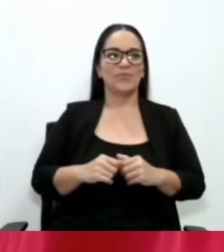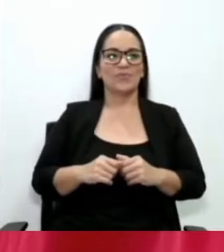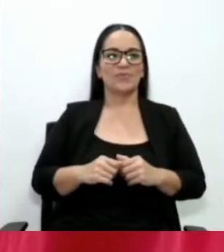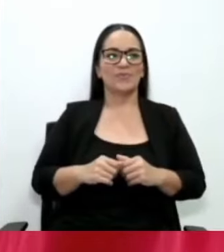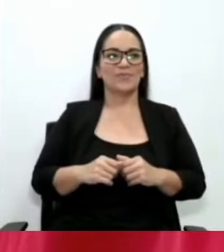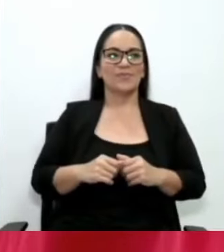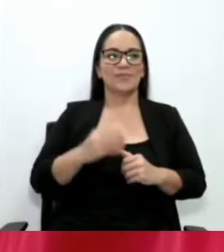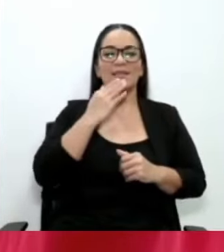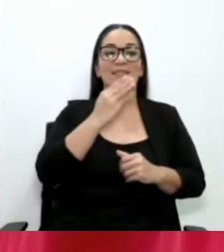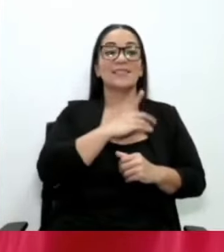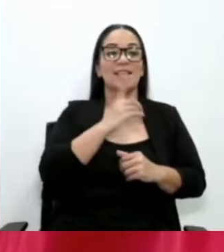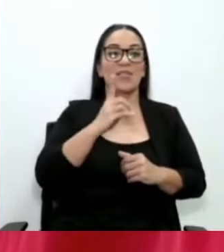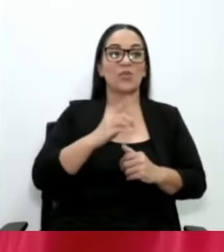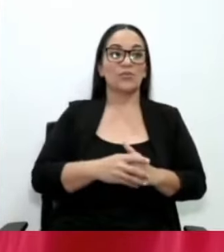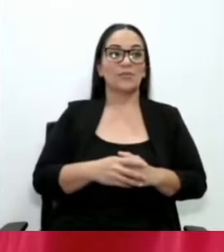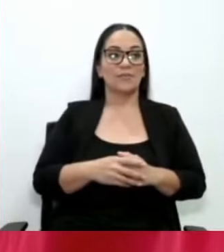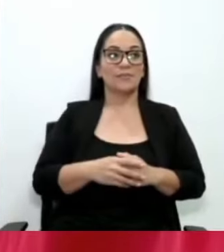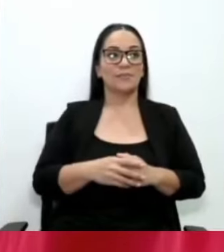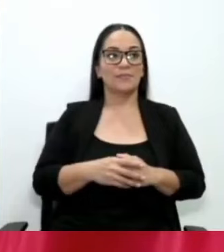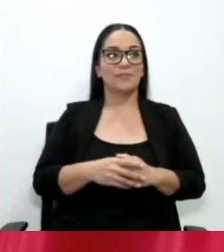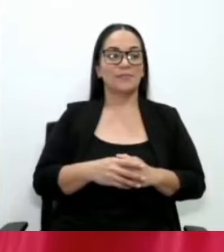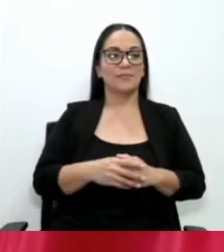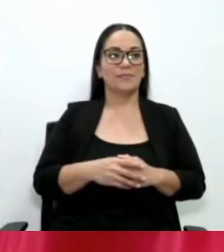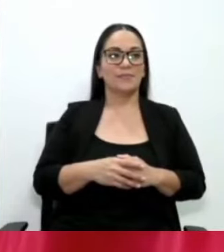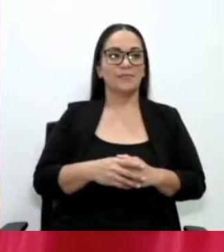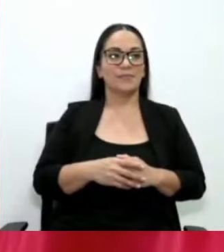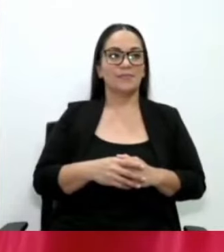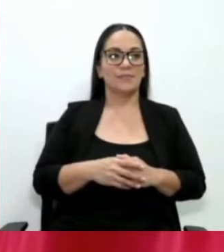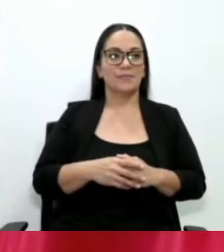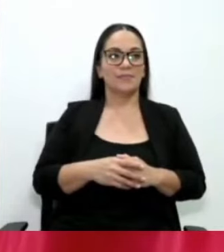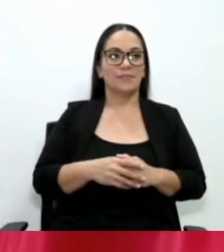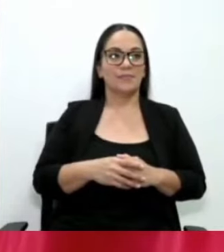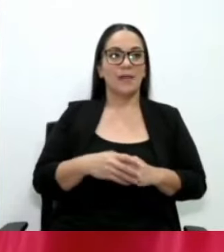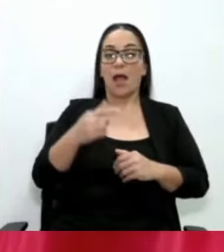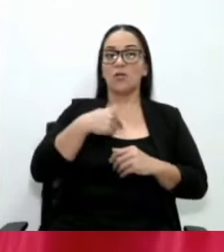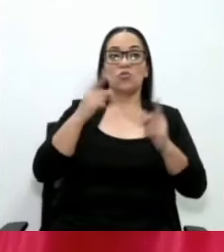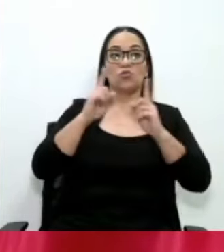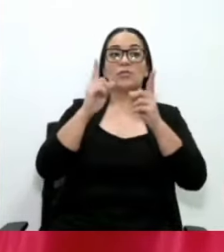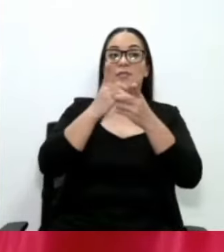Gracias a Dios. Ah, no me estoy divorciando ni estoy divorciado.